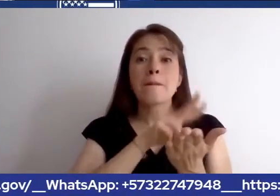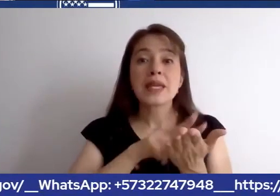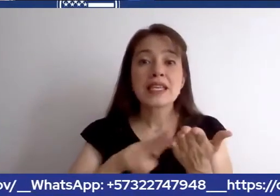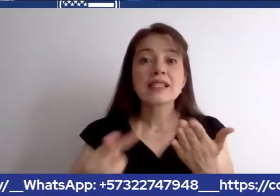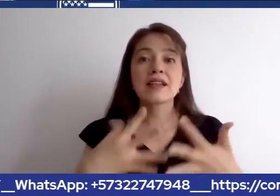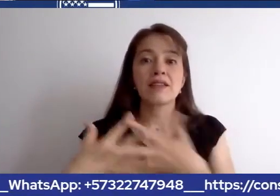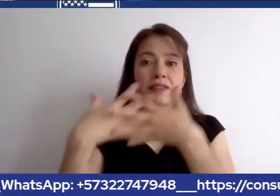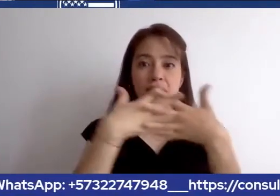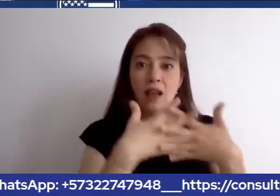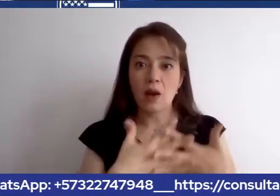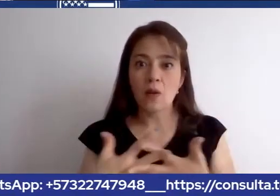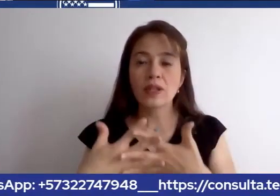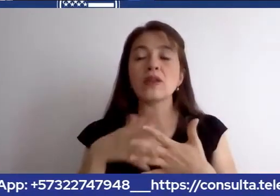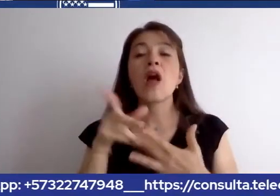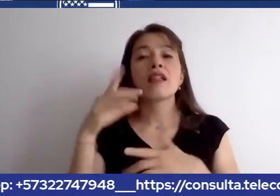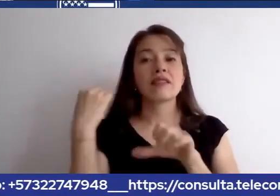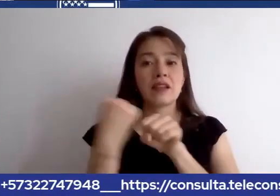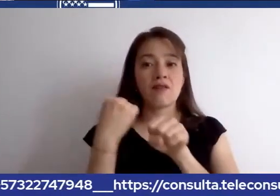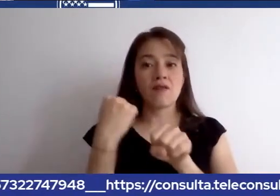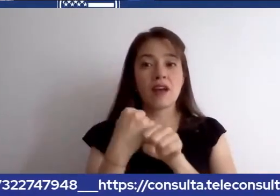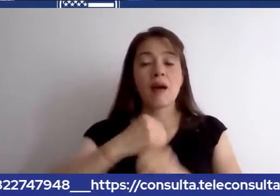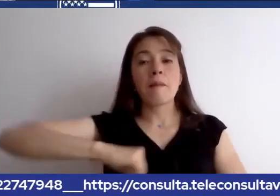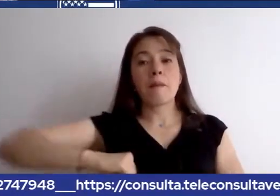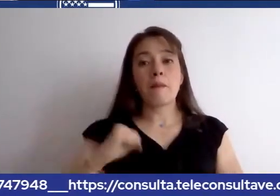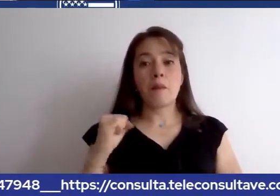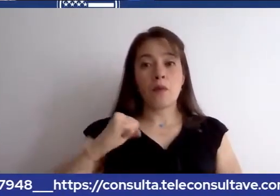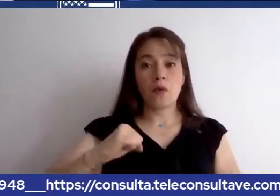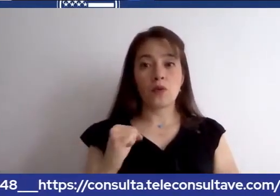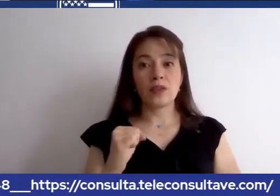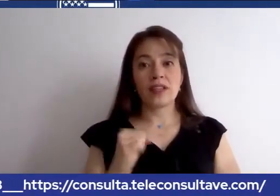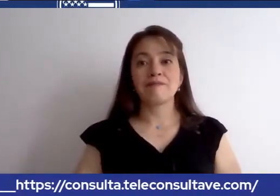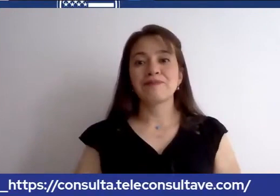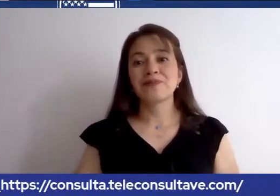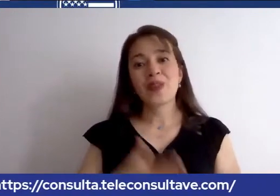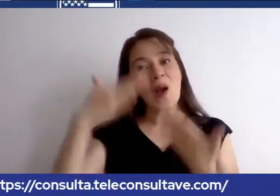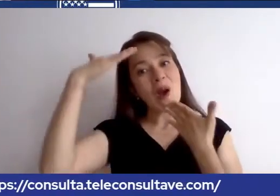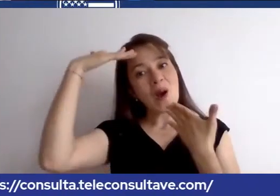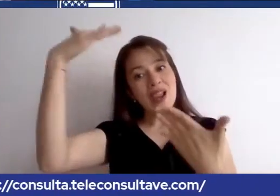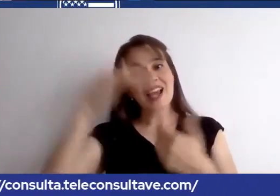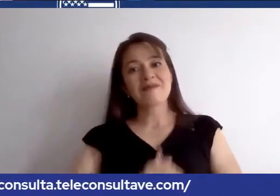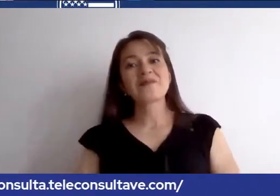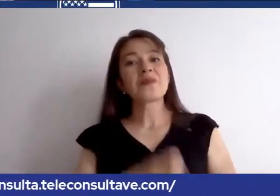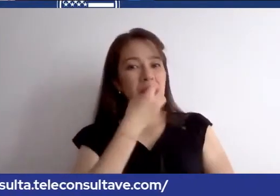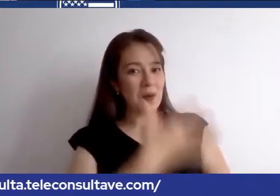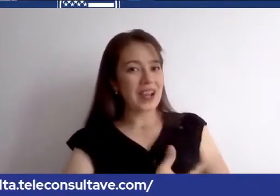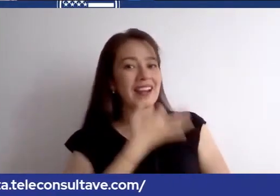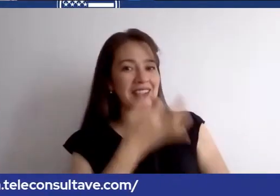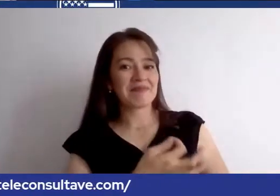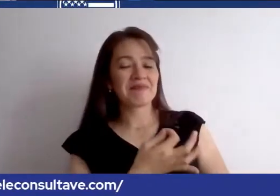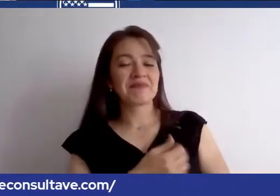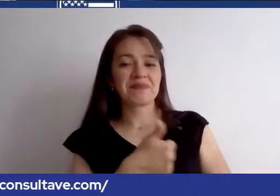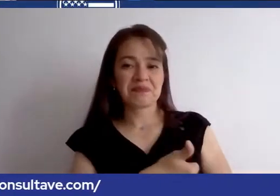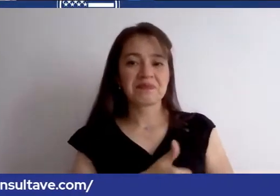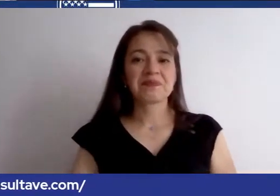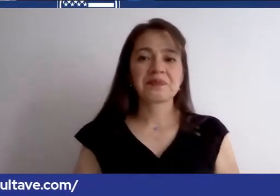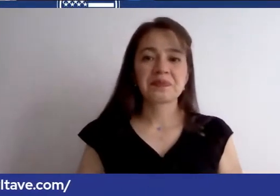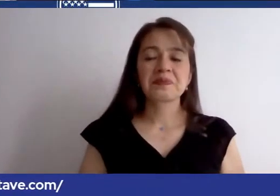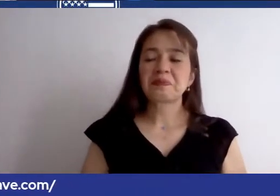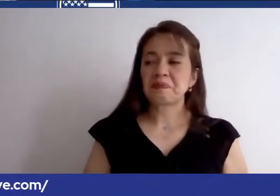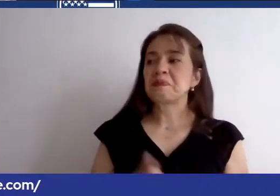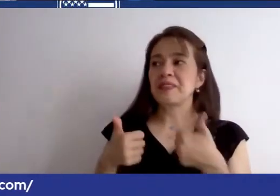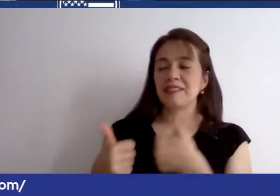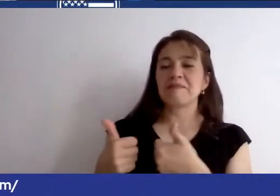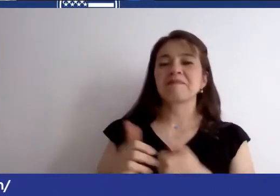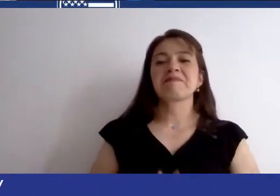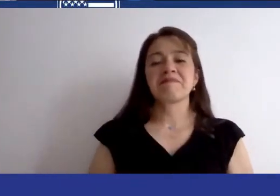en bogotá bueno a hola juan buenas cómo está bien bien y tú qué tal